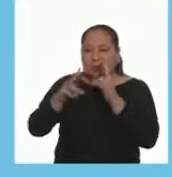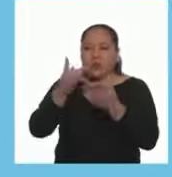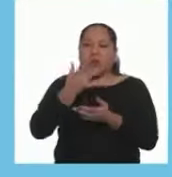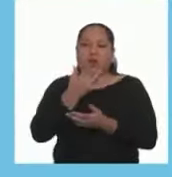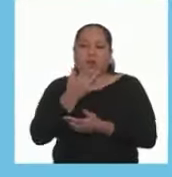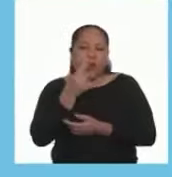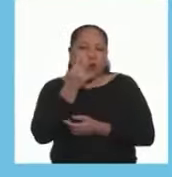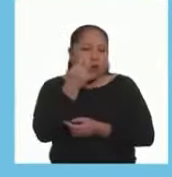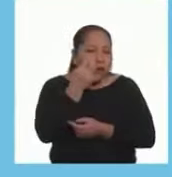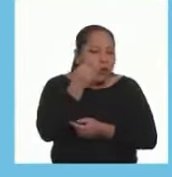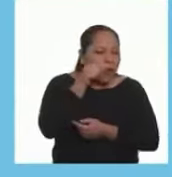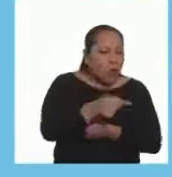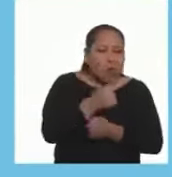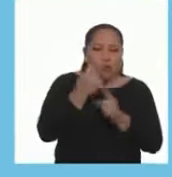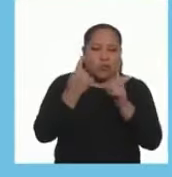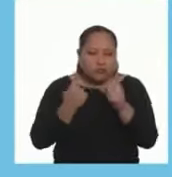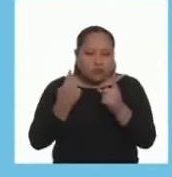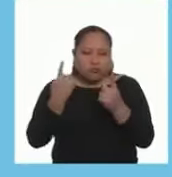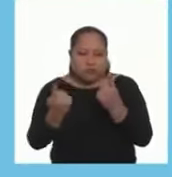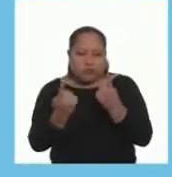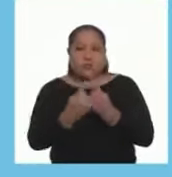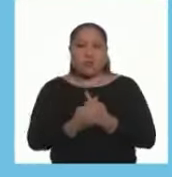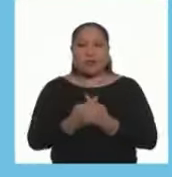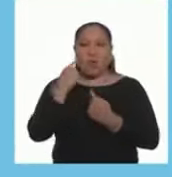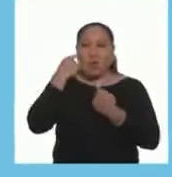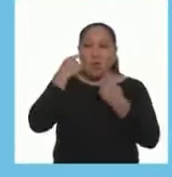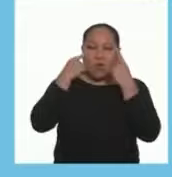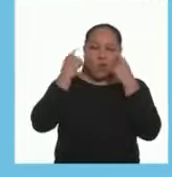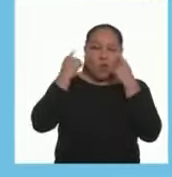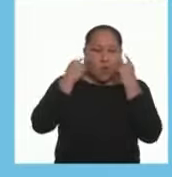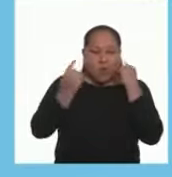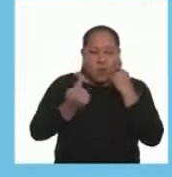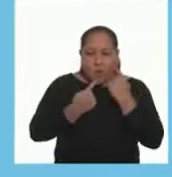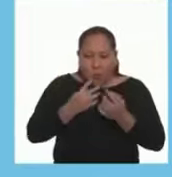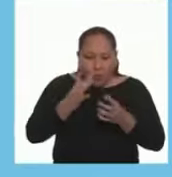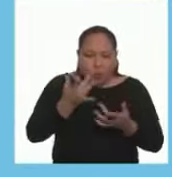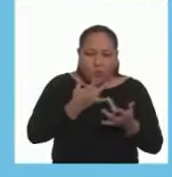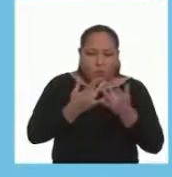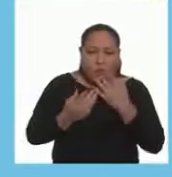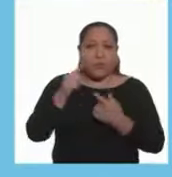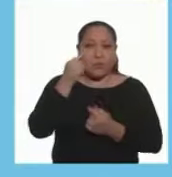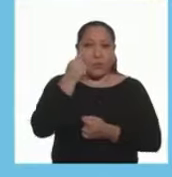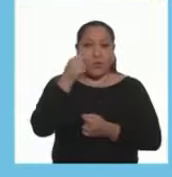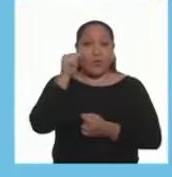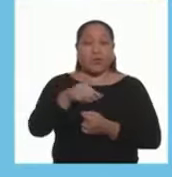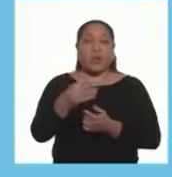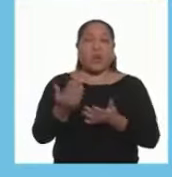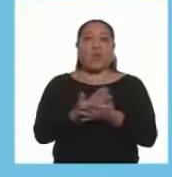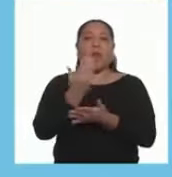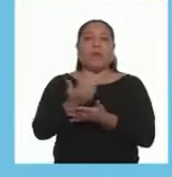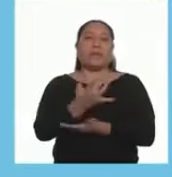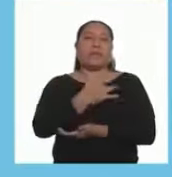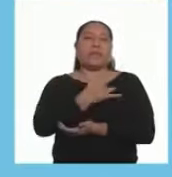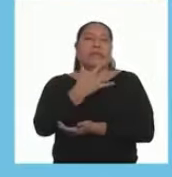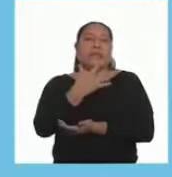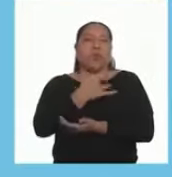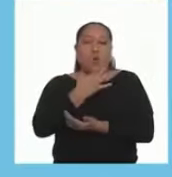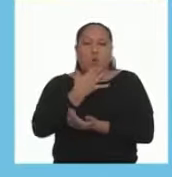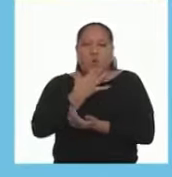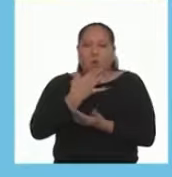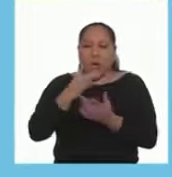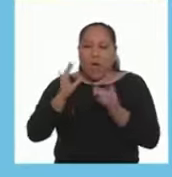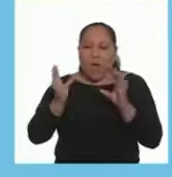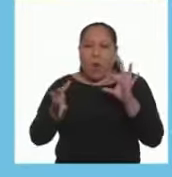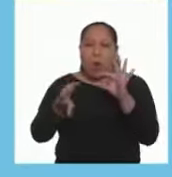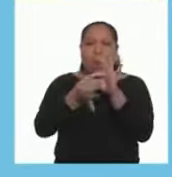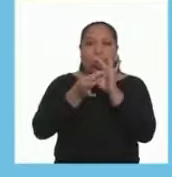Es que los explore Uno por uno Para que sus sentidos Se activen Y pueda reconocer Nuevas